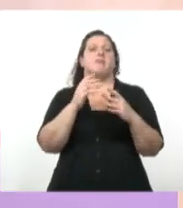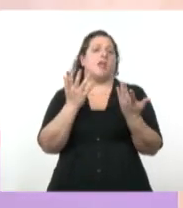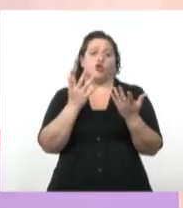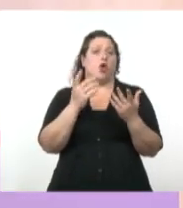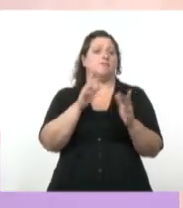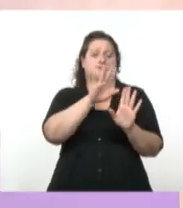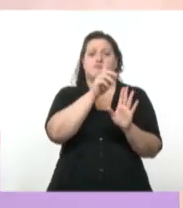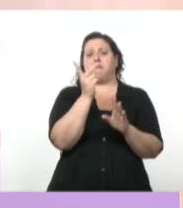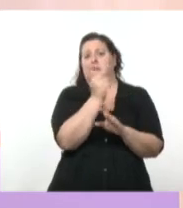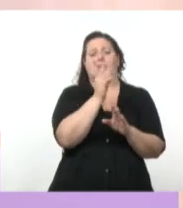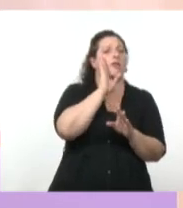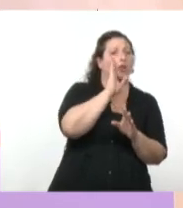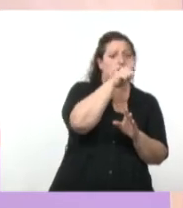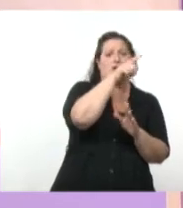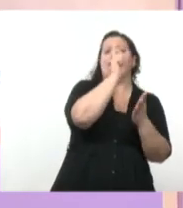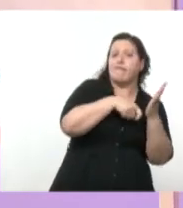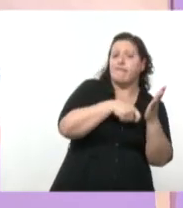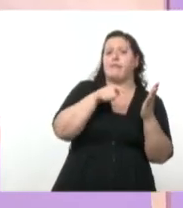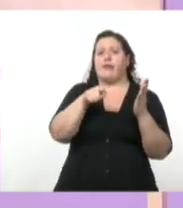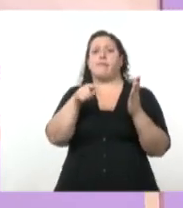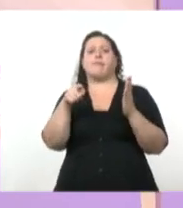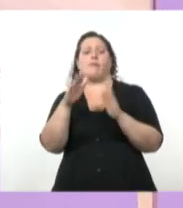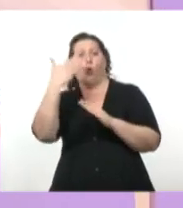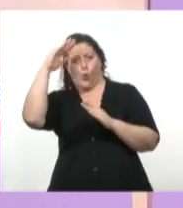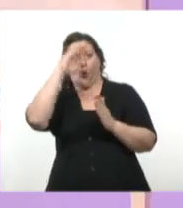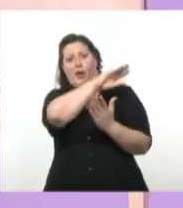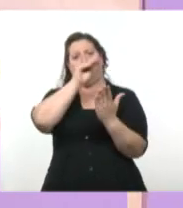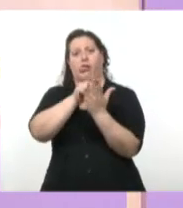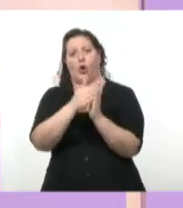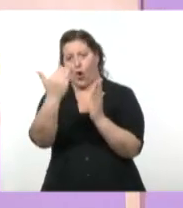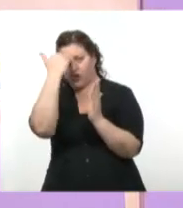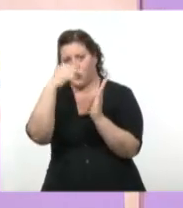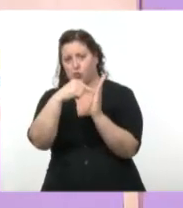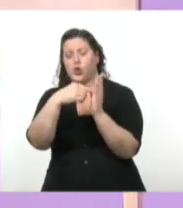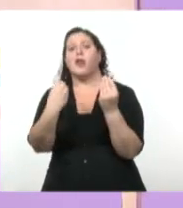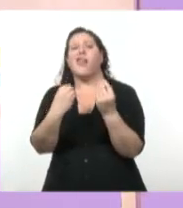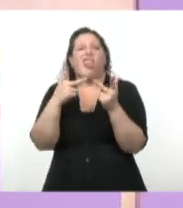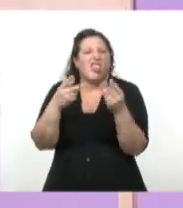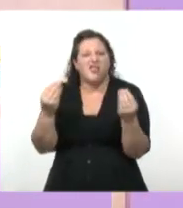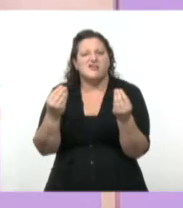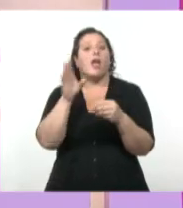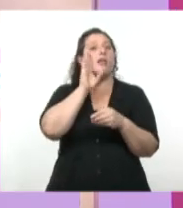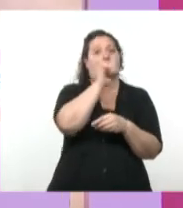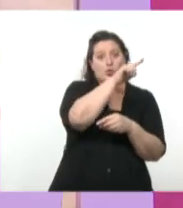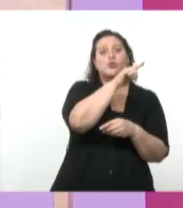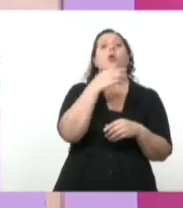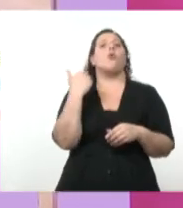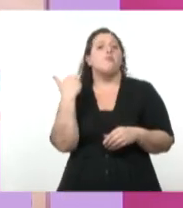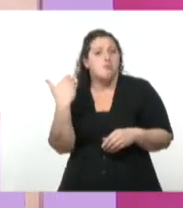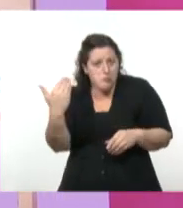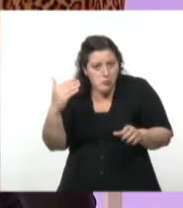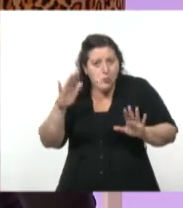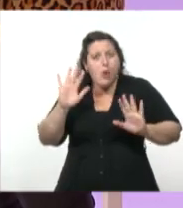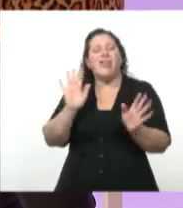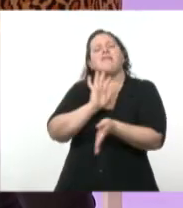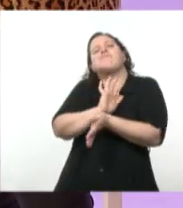para Cuba, lo que va a implicar es la injerencia de Estados Unidos en la política cubana. Es decir, que Estados Unidos se convierte en el